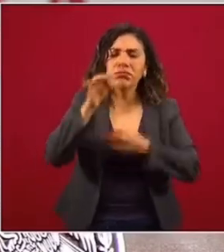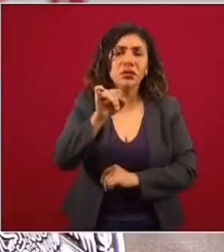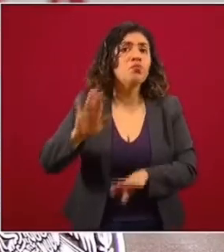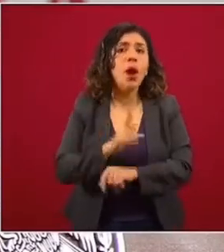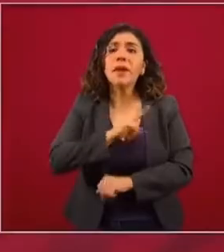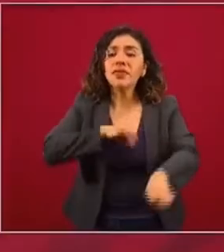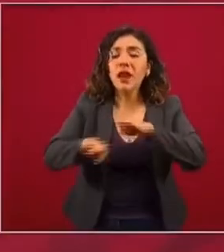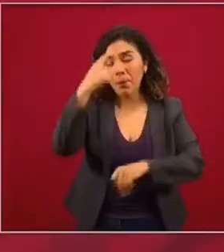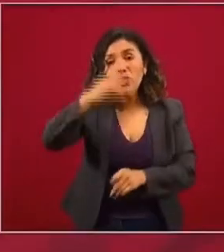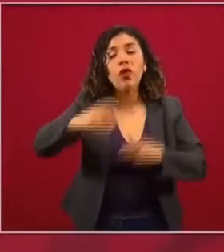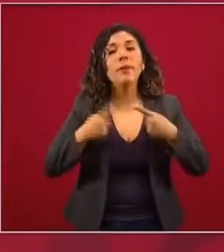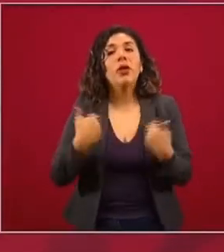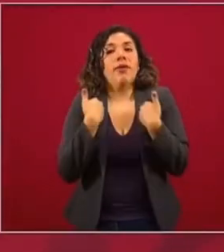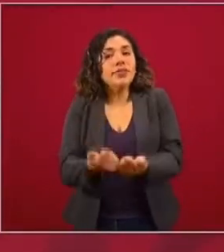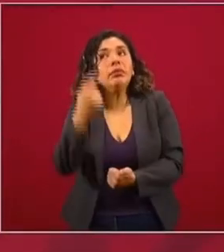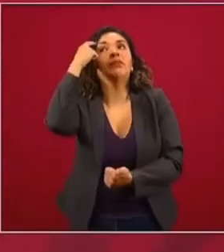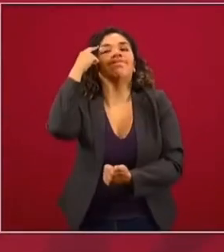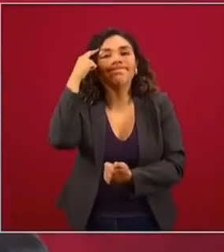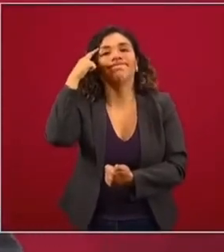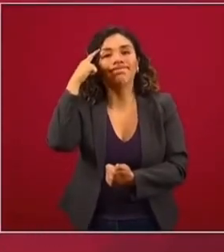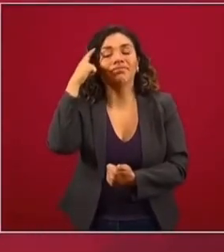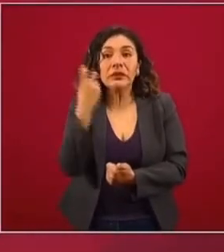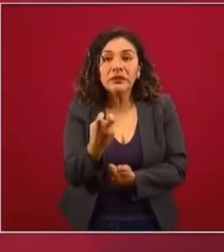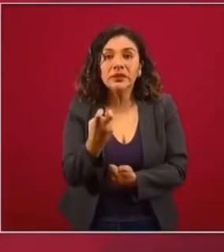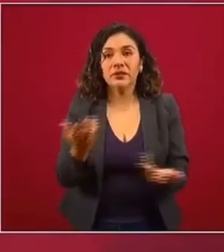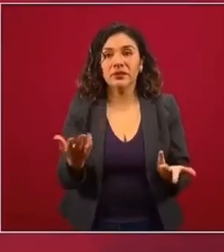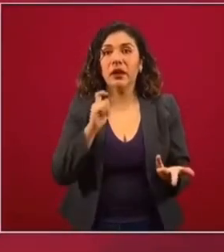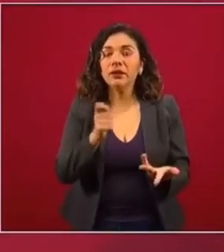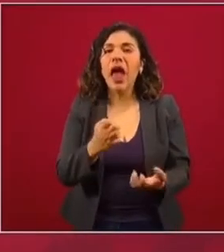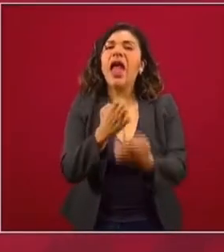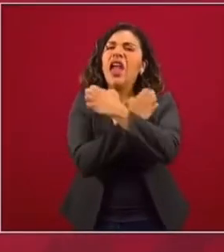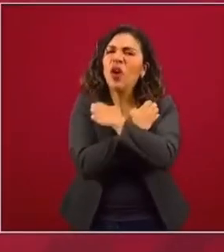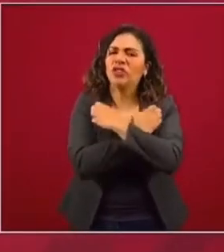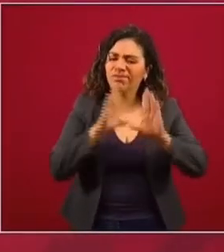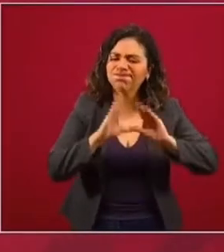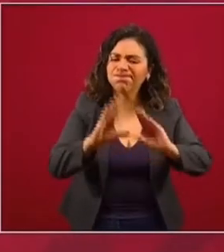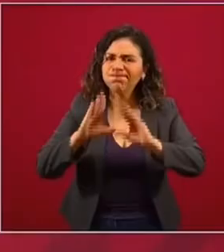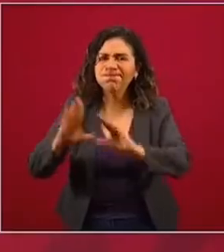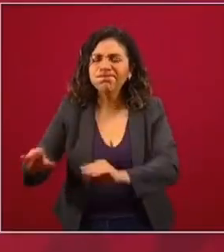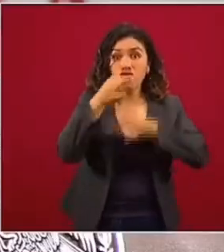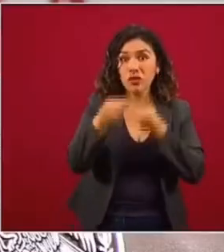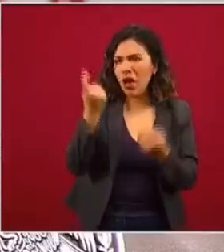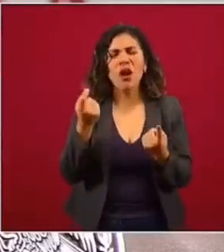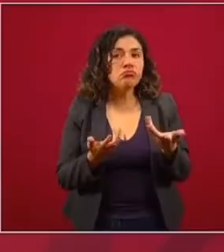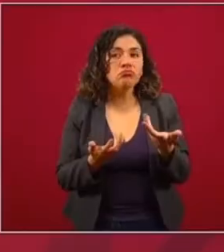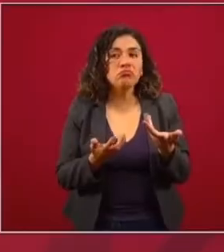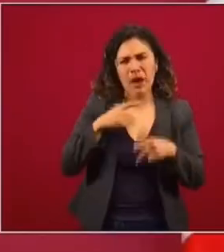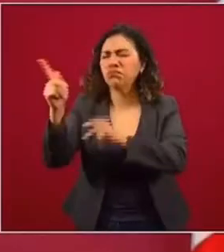porque es una labor de concientización, es una labor educativa, pedagógica.